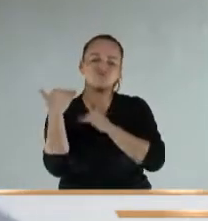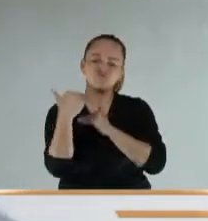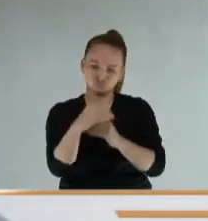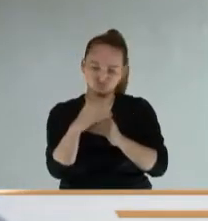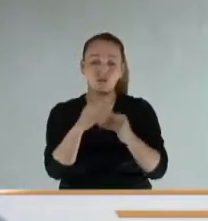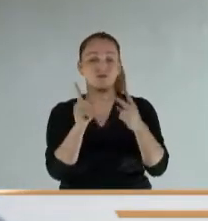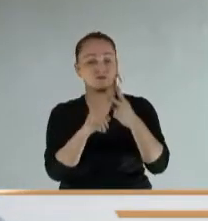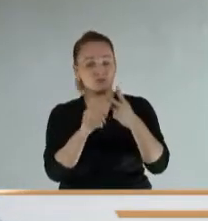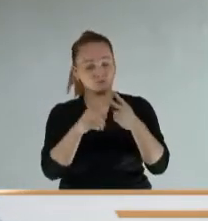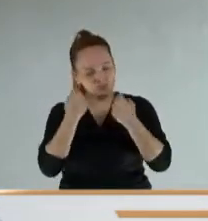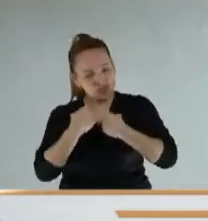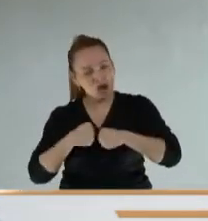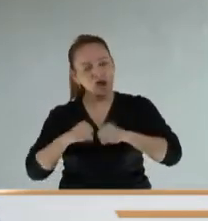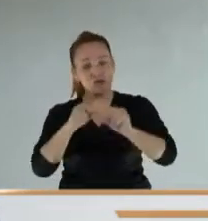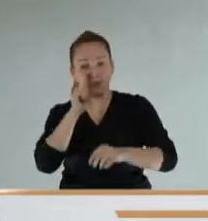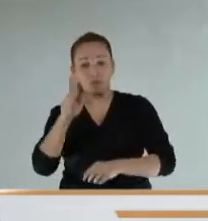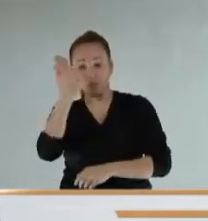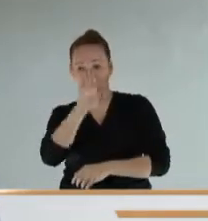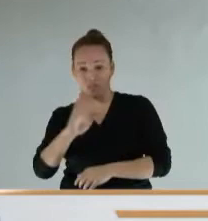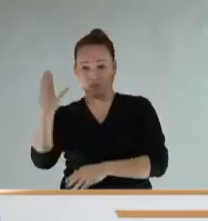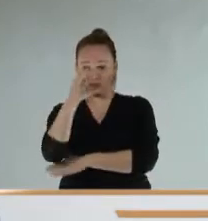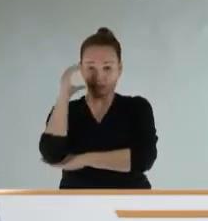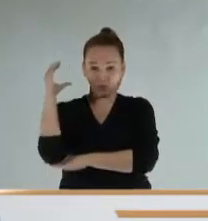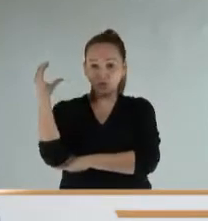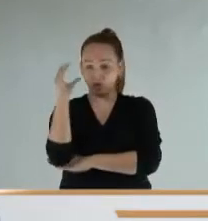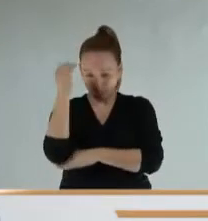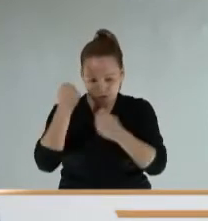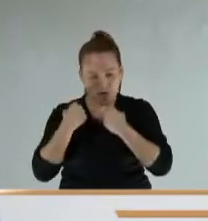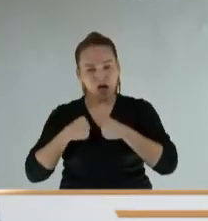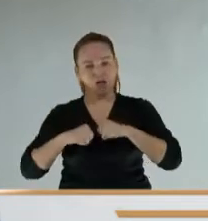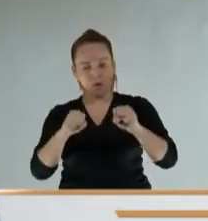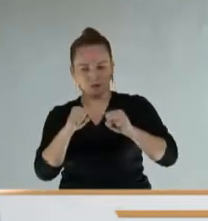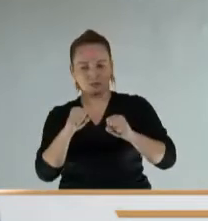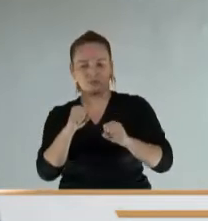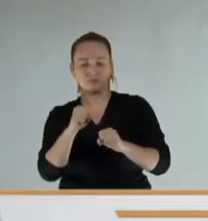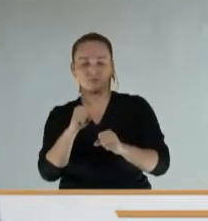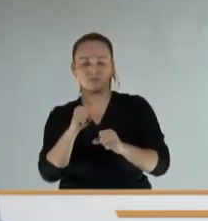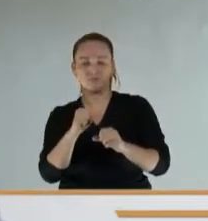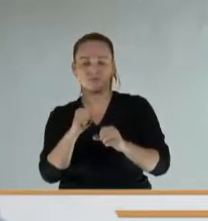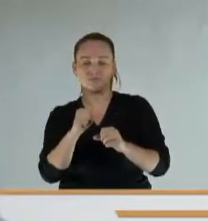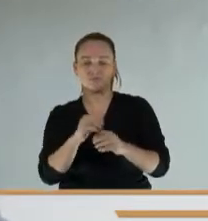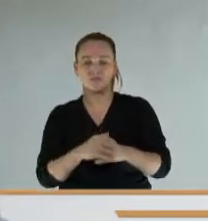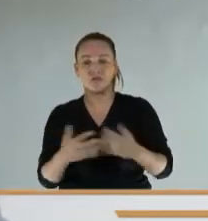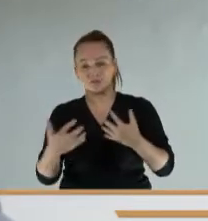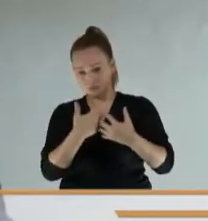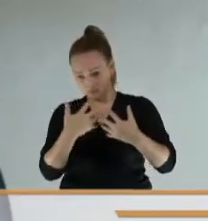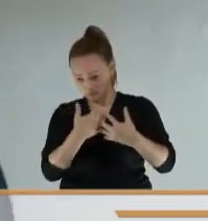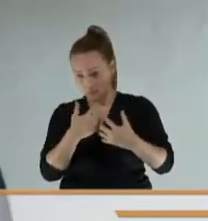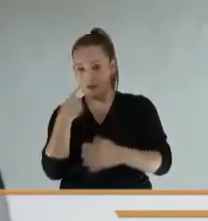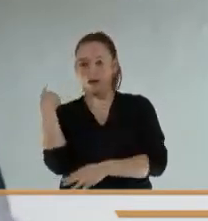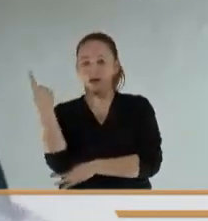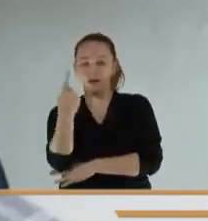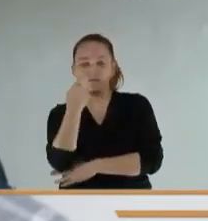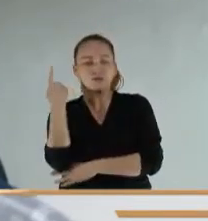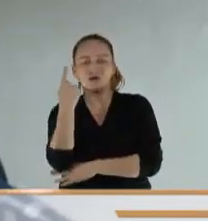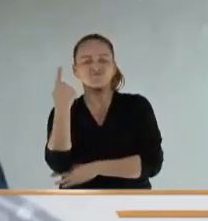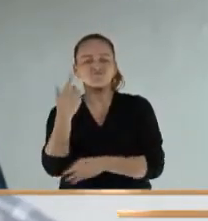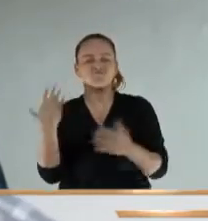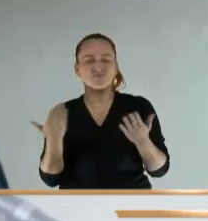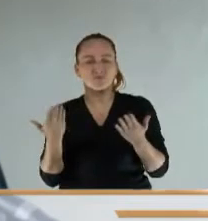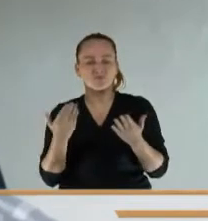segundo, va a haber un esfuerzo de la Nación vía transferencia del sistema general en materia de